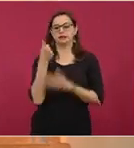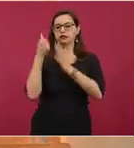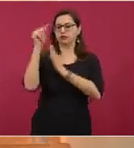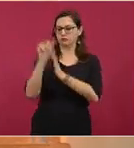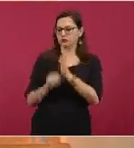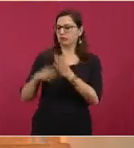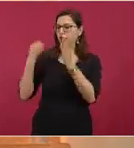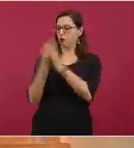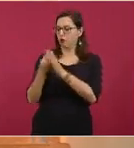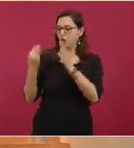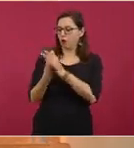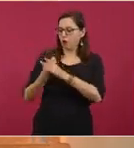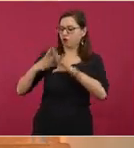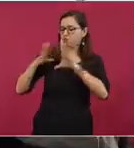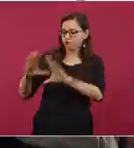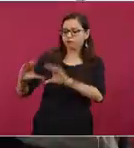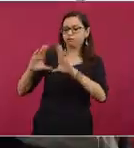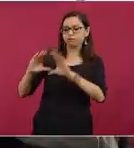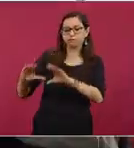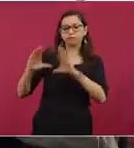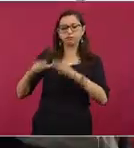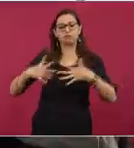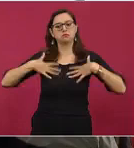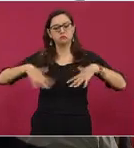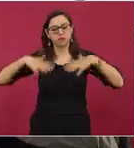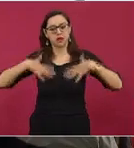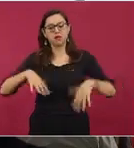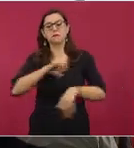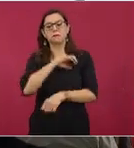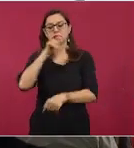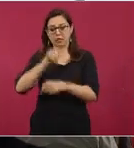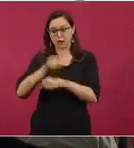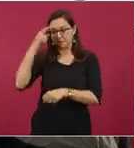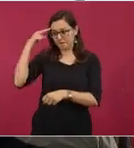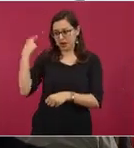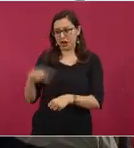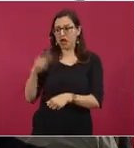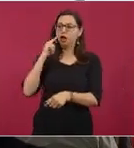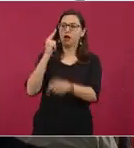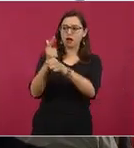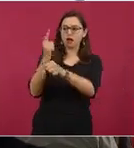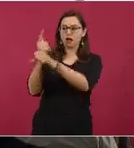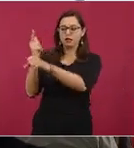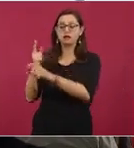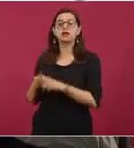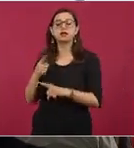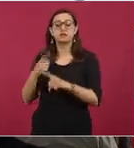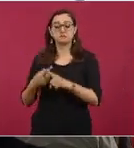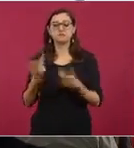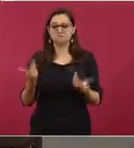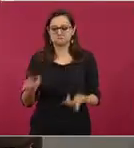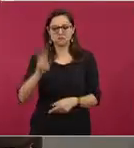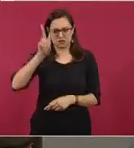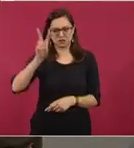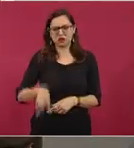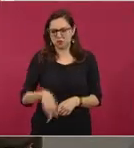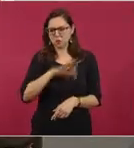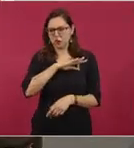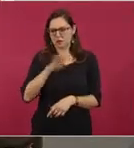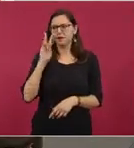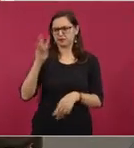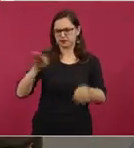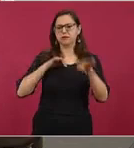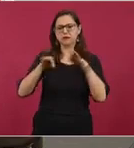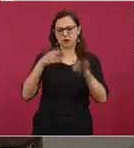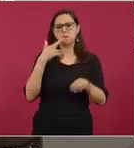capacitación, no son improvisados ni nada por el estilo. Y los resultados se están dando. En las áreas